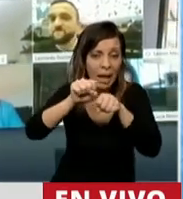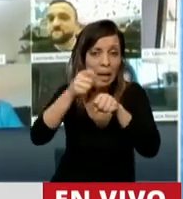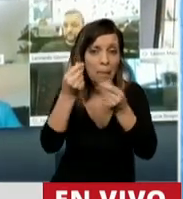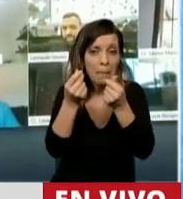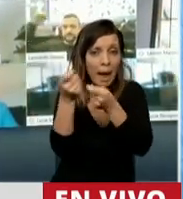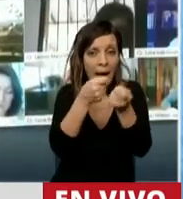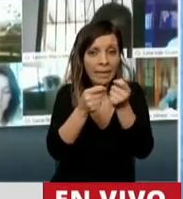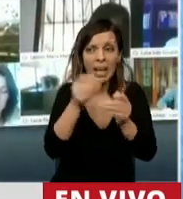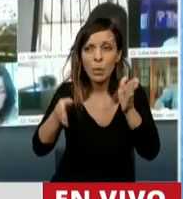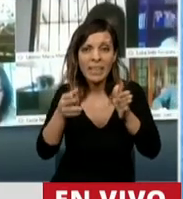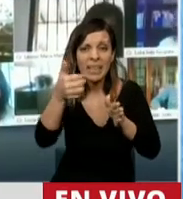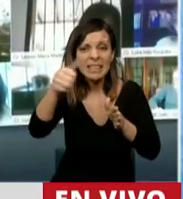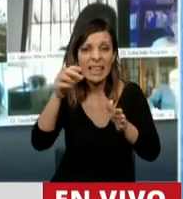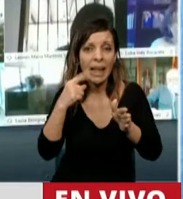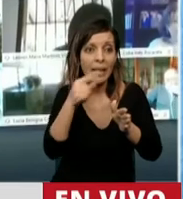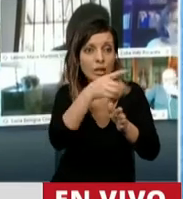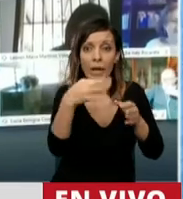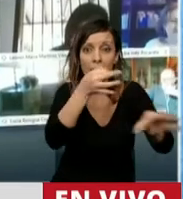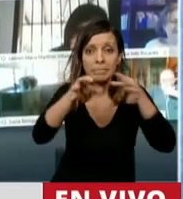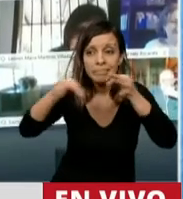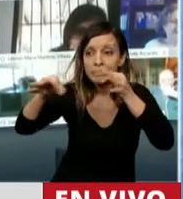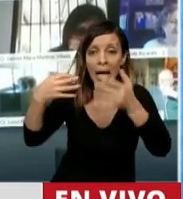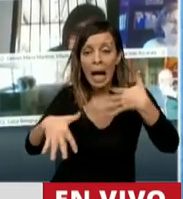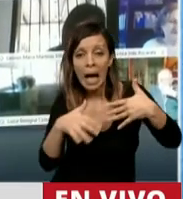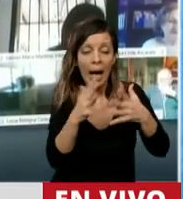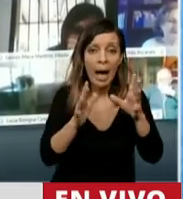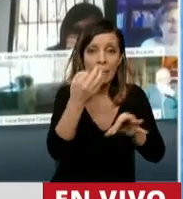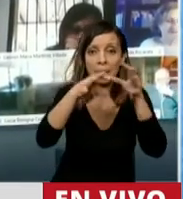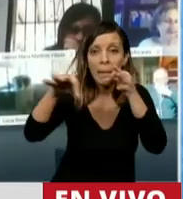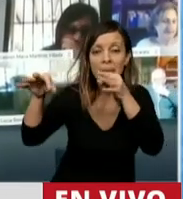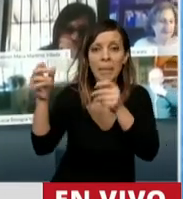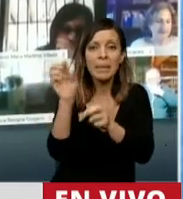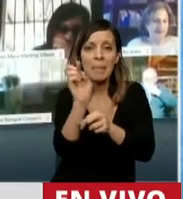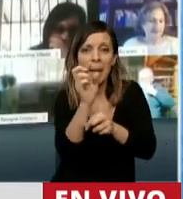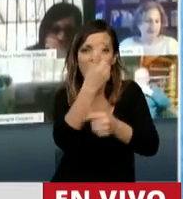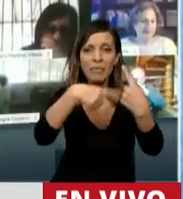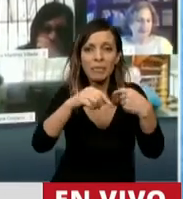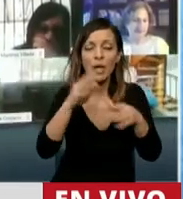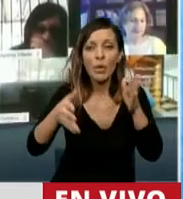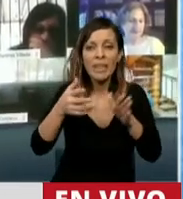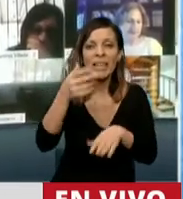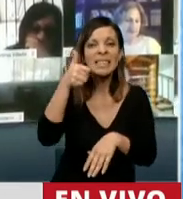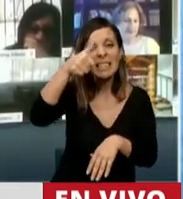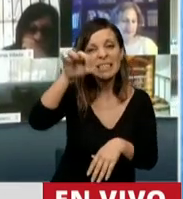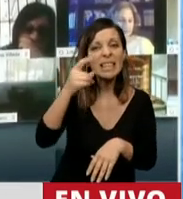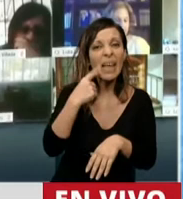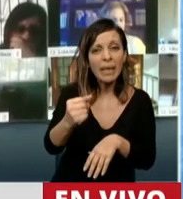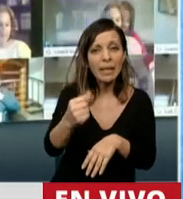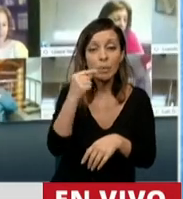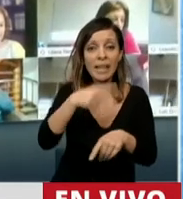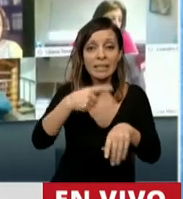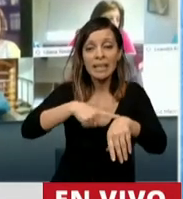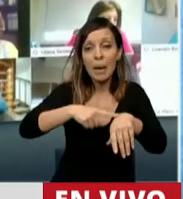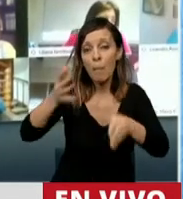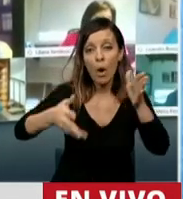de 60 días van a tener que salir como locos a vender todos sus activos en un plazo no mayor de 60 días, porque en ese plazo de